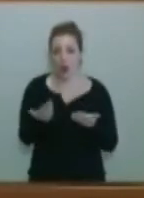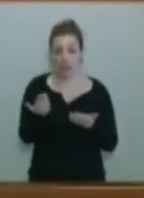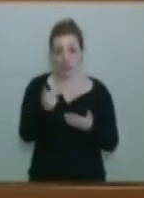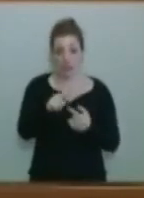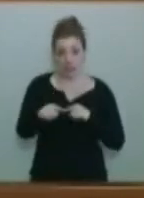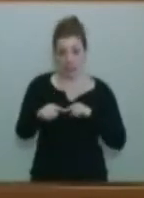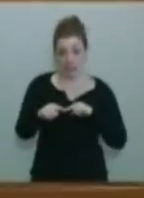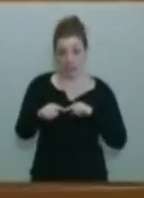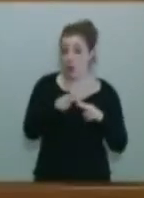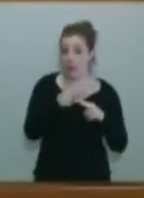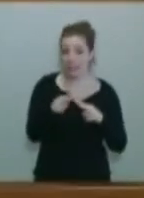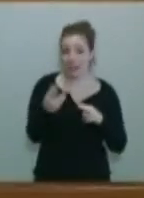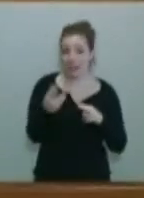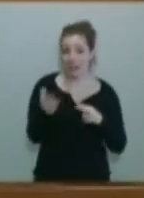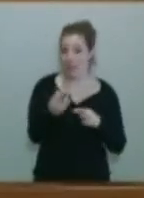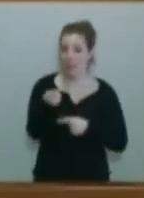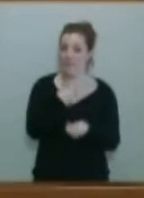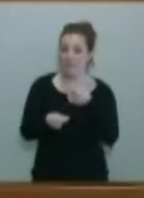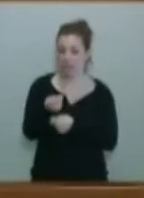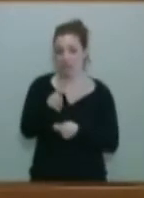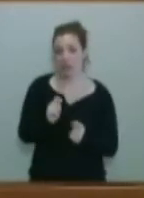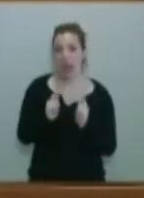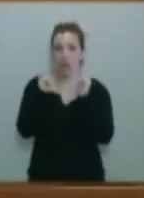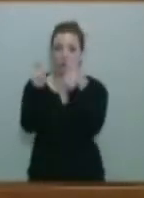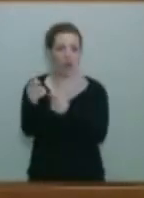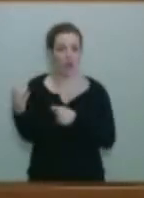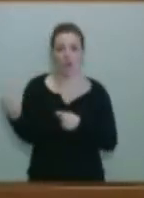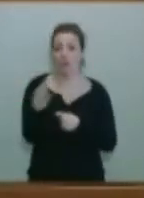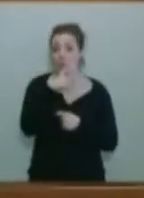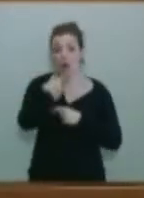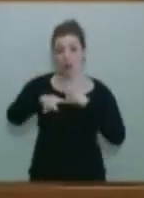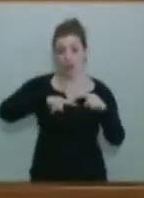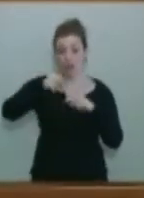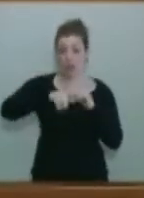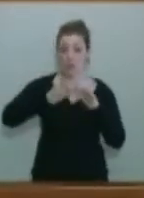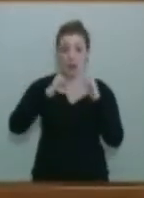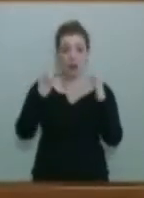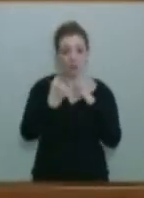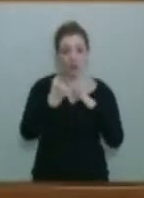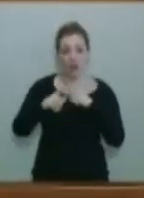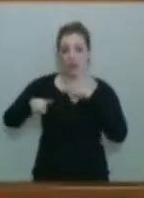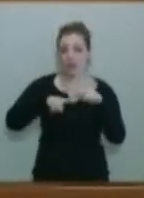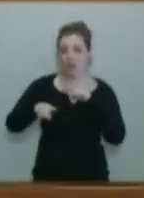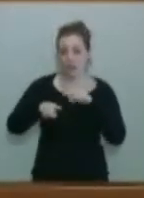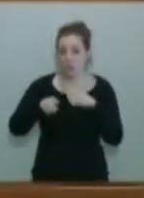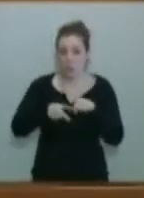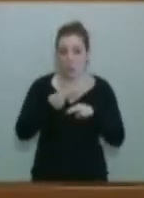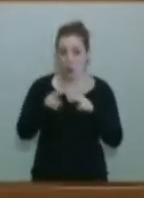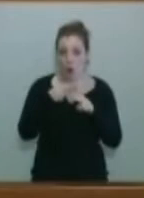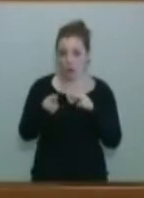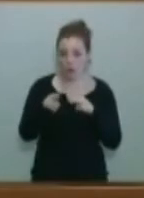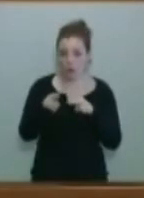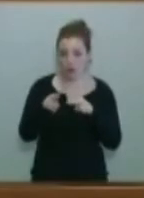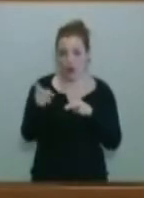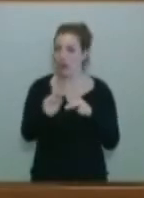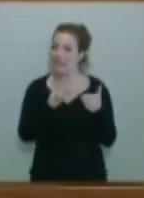política la que haga esa venta y esa adjudicación. Porque las decisiones que se toman en este Parlamento son decisiones de carácter político, no de carácter